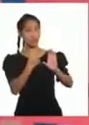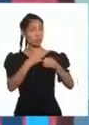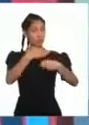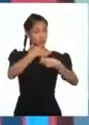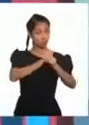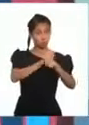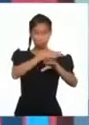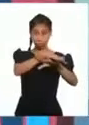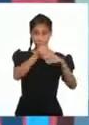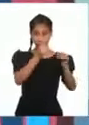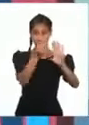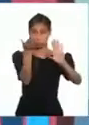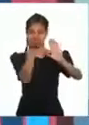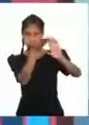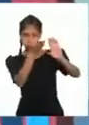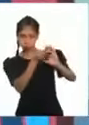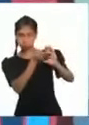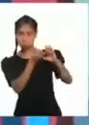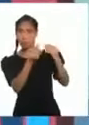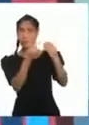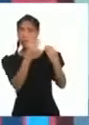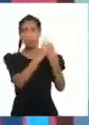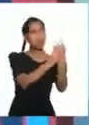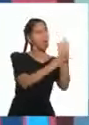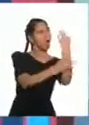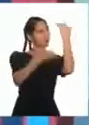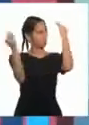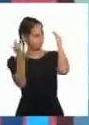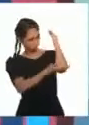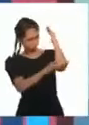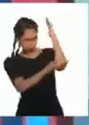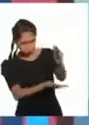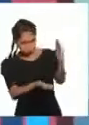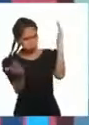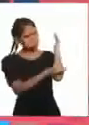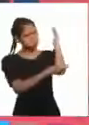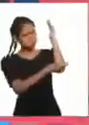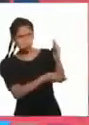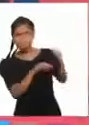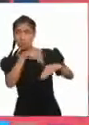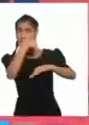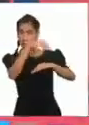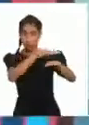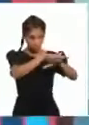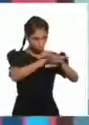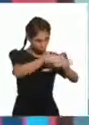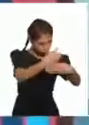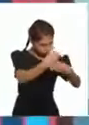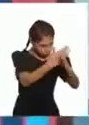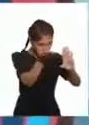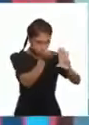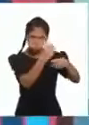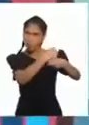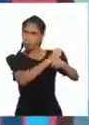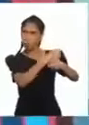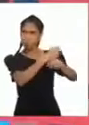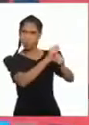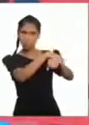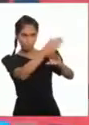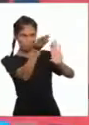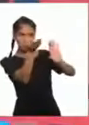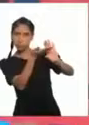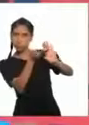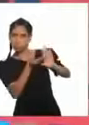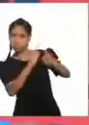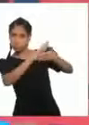árboles ¡No puede ser! ¡Pobres árboles! ¡Pobres pajaritos Que viven